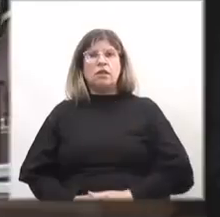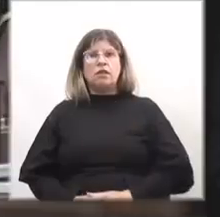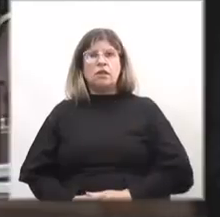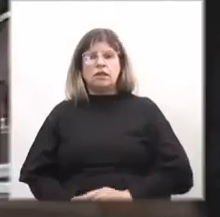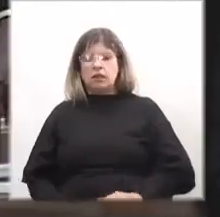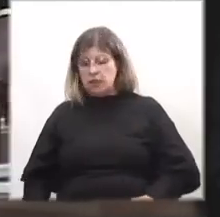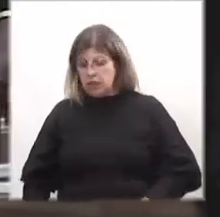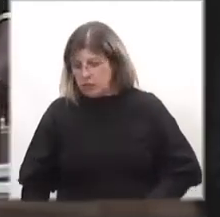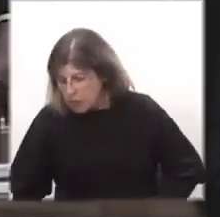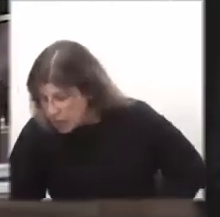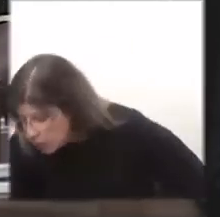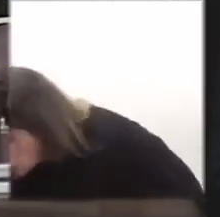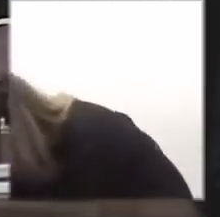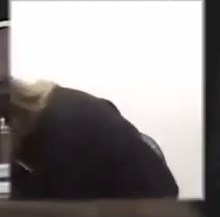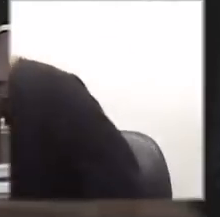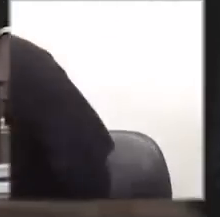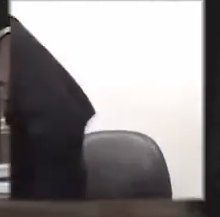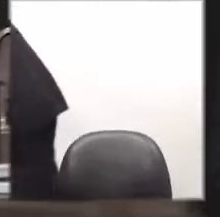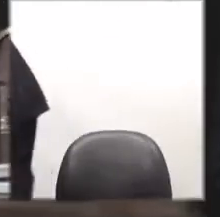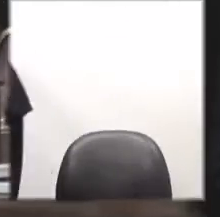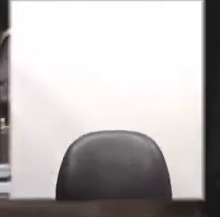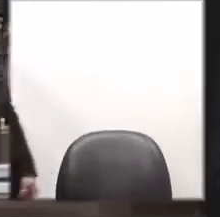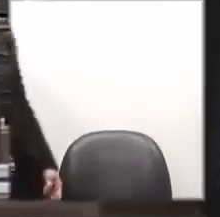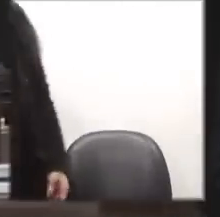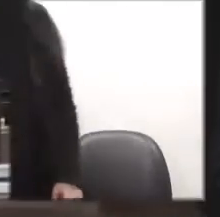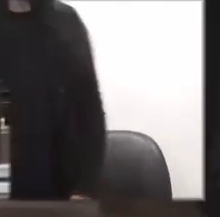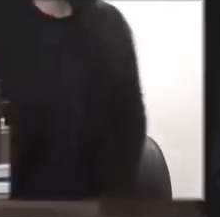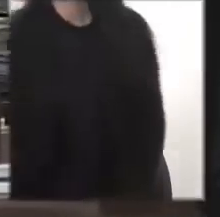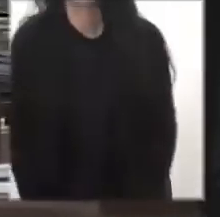Hablo yo por ti. Gracias, presidente.